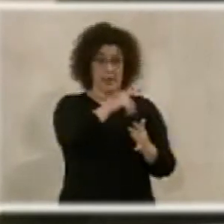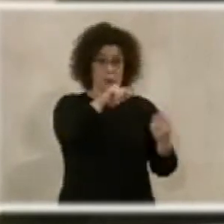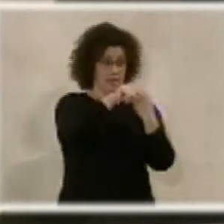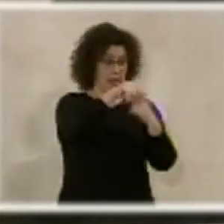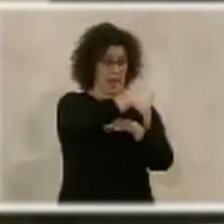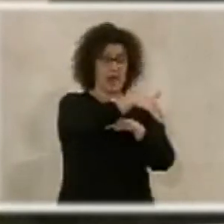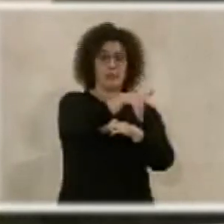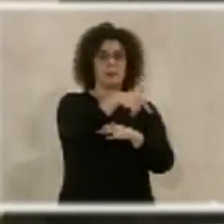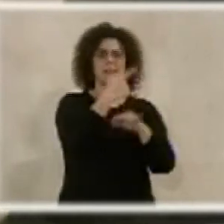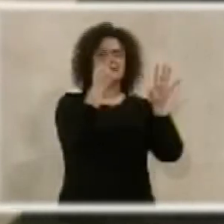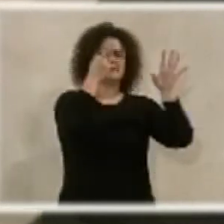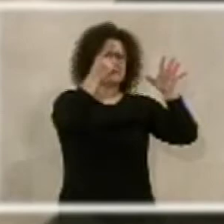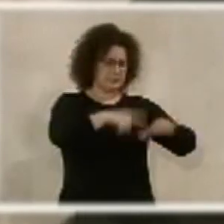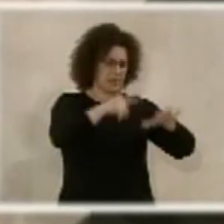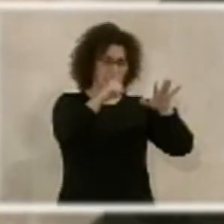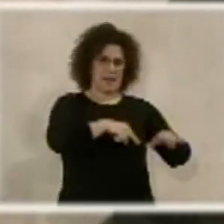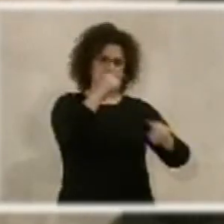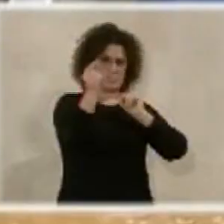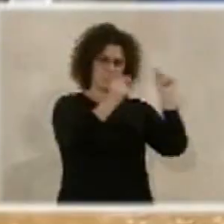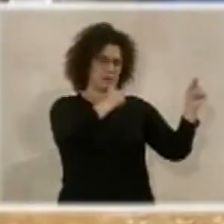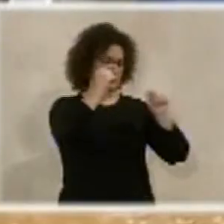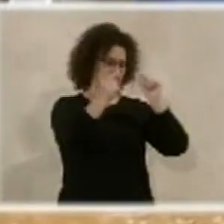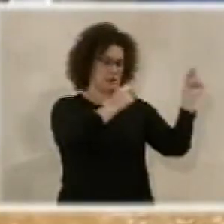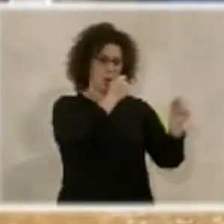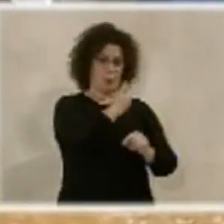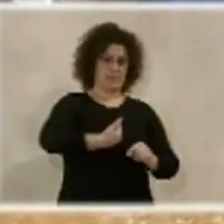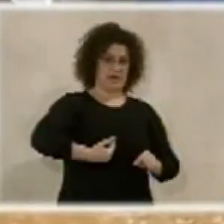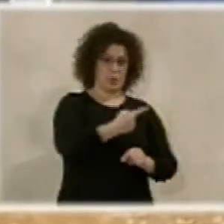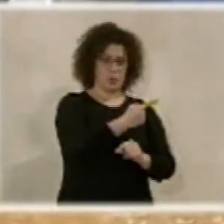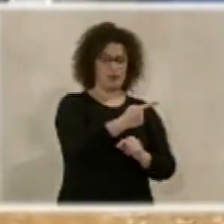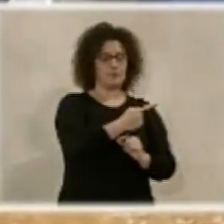viales. Durante seis meses estuvimos negociando con el propietario.